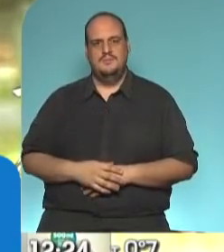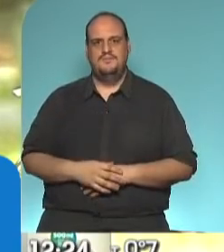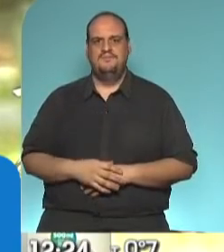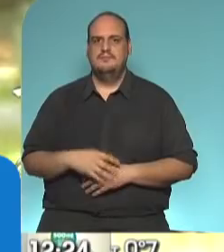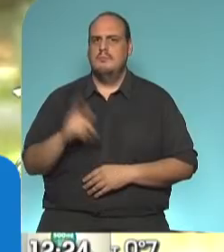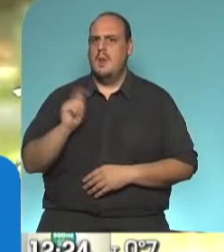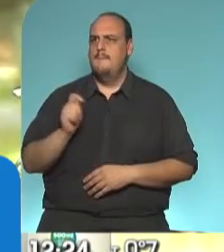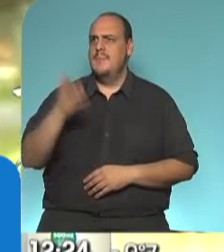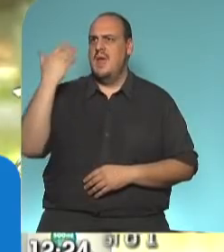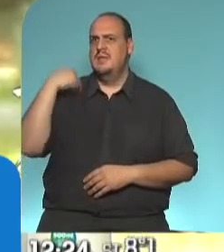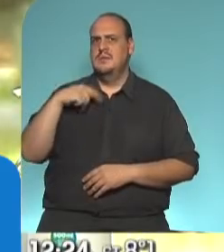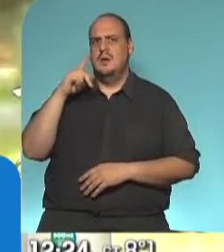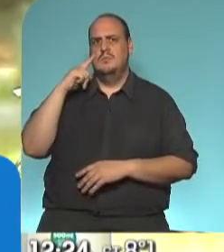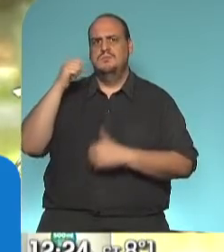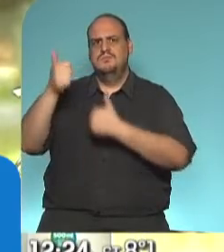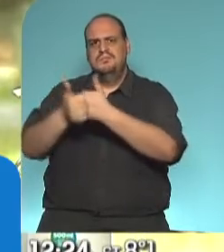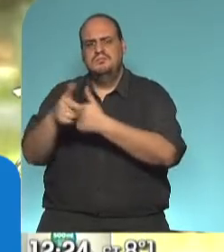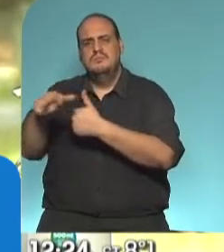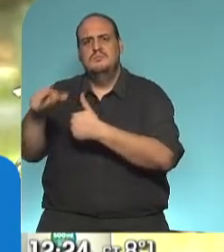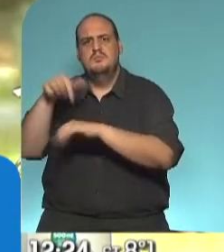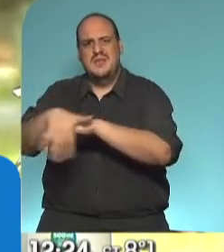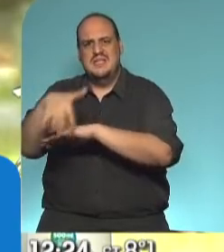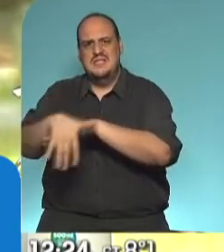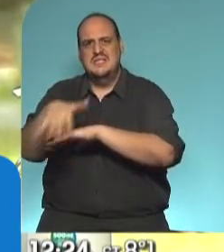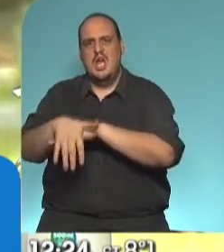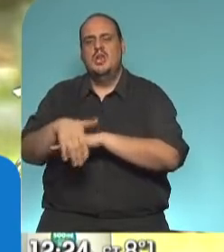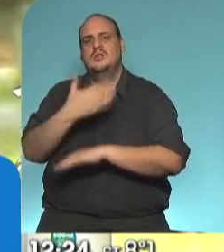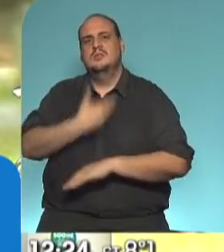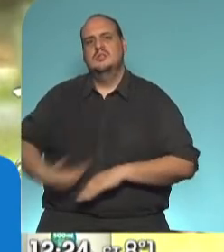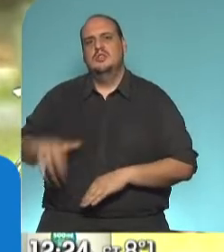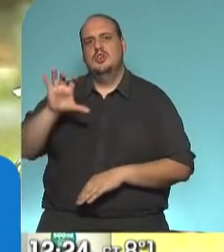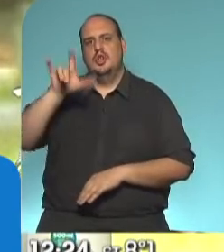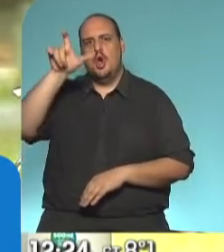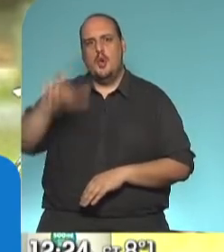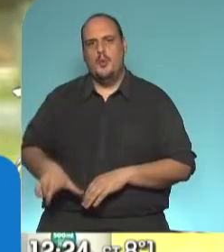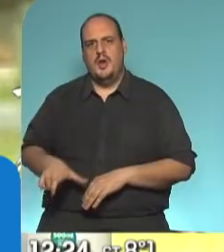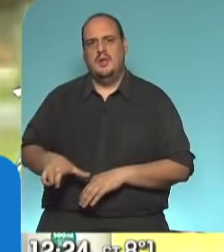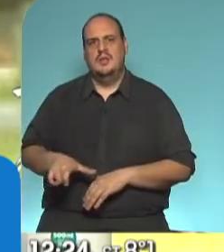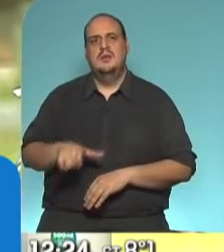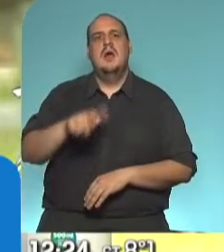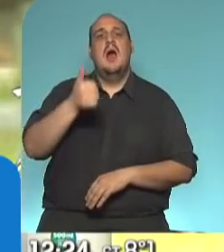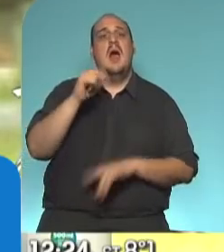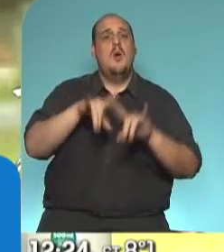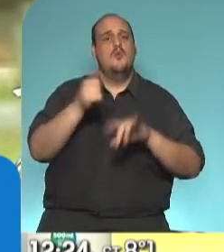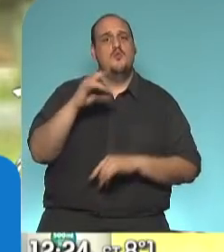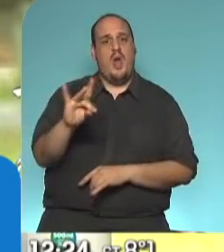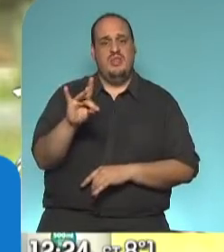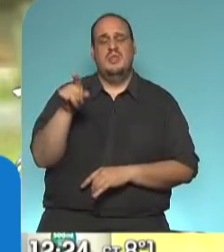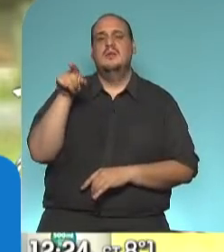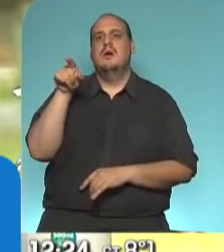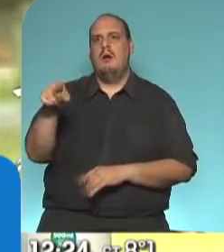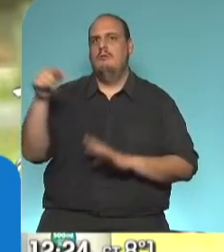algunos meses en misiones con el presidente de la Nación, con su gobernador, Oscar Herrera Guad. Allí asumimos